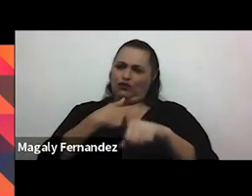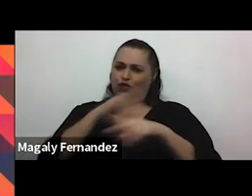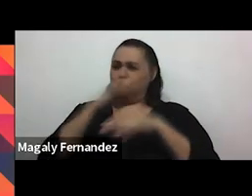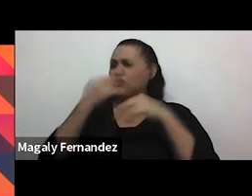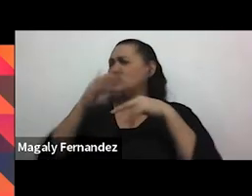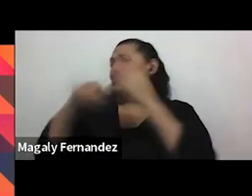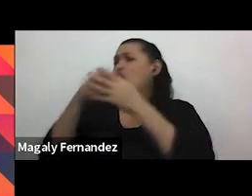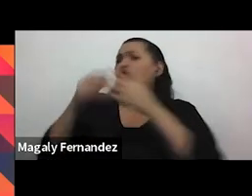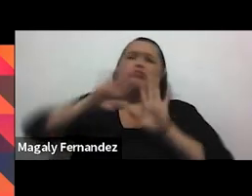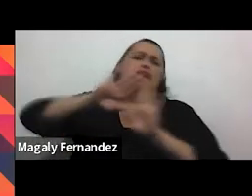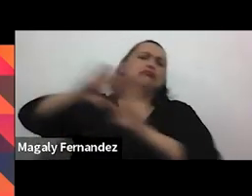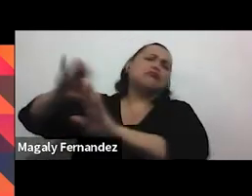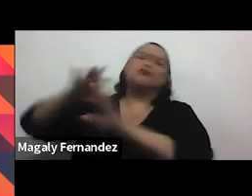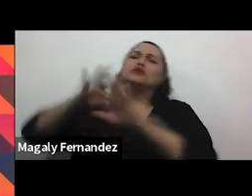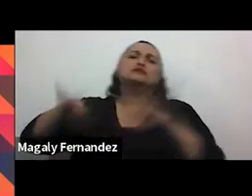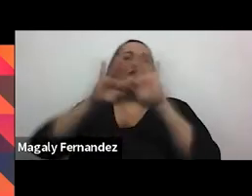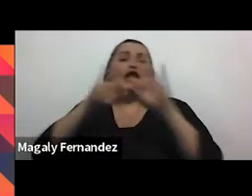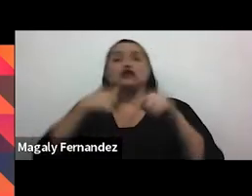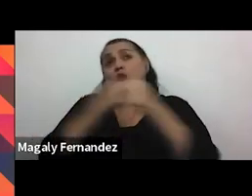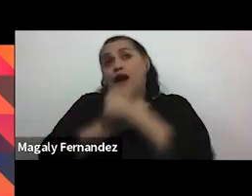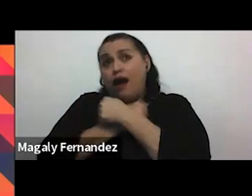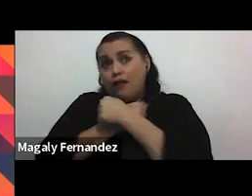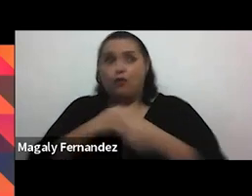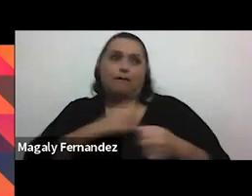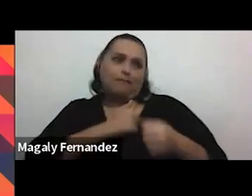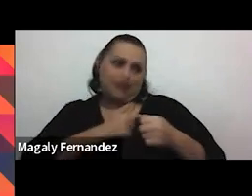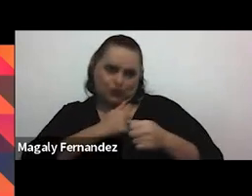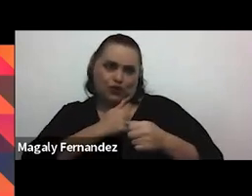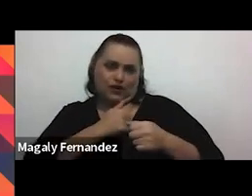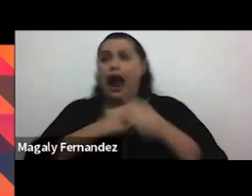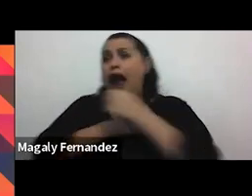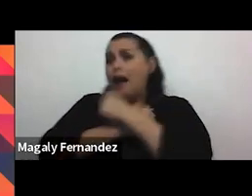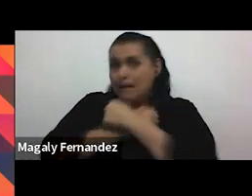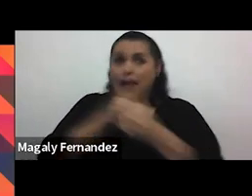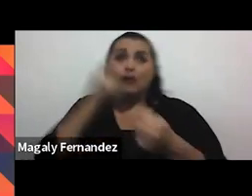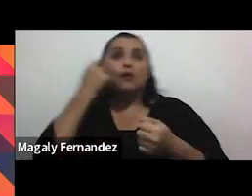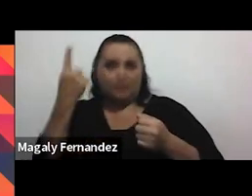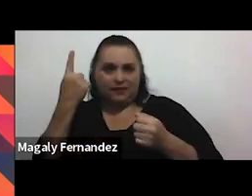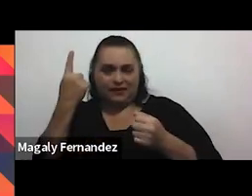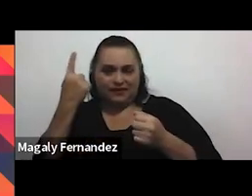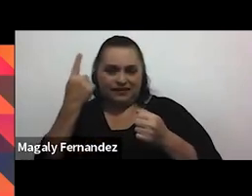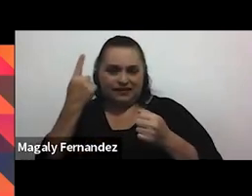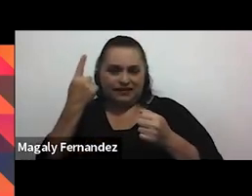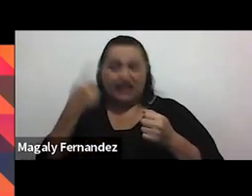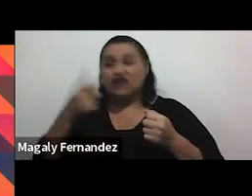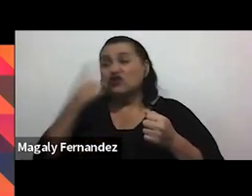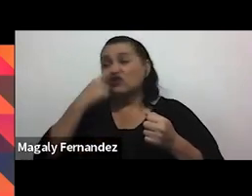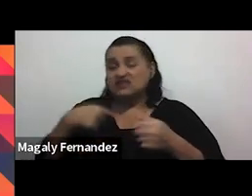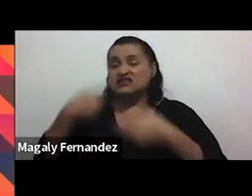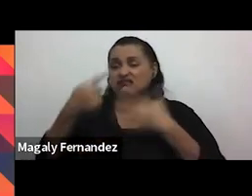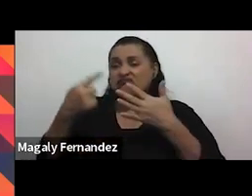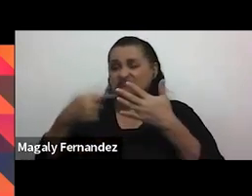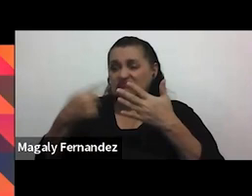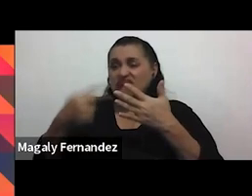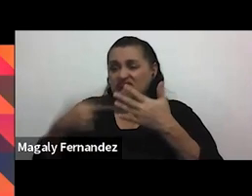importancia. Si amas, perdonas. Porque el amar es perdonar. Porque el amar es comprender. Porque nos han dicho que es de muy buenas